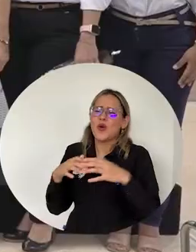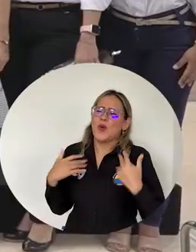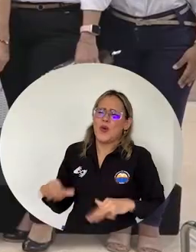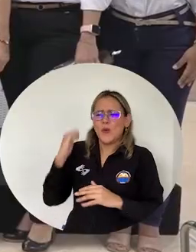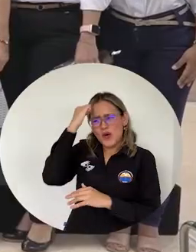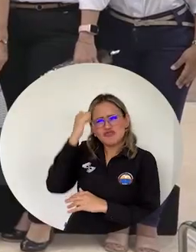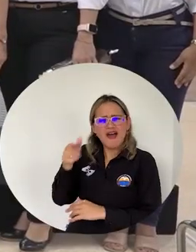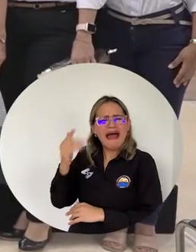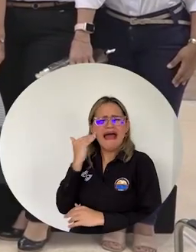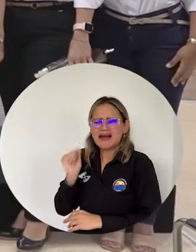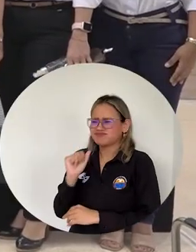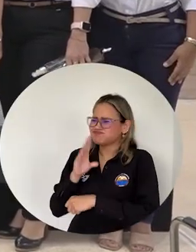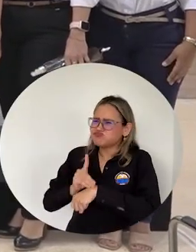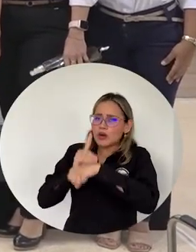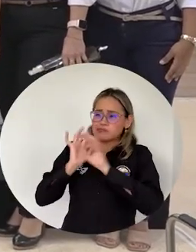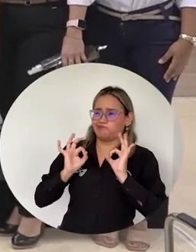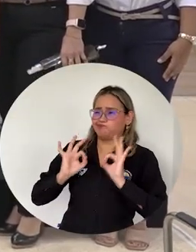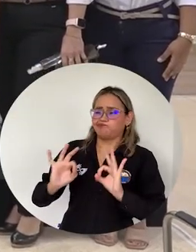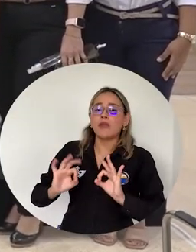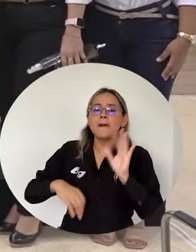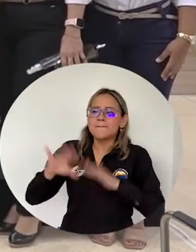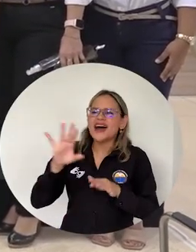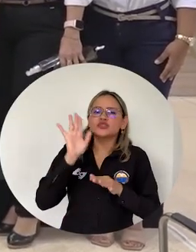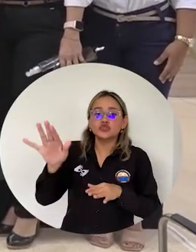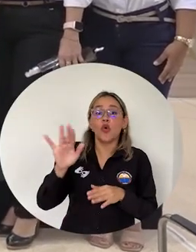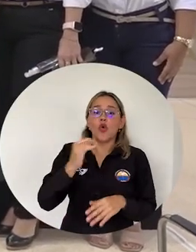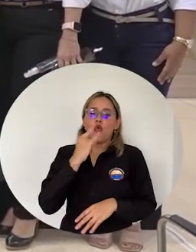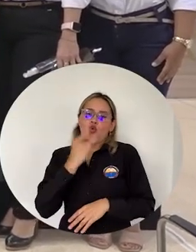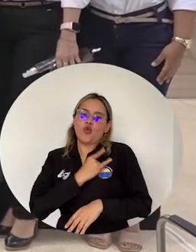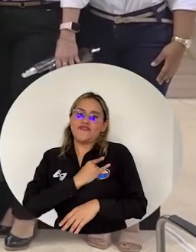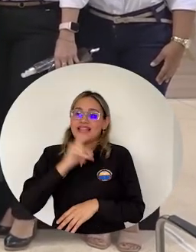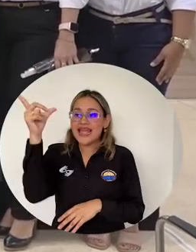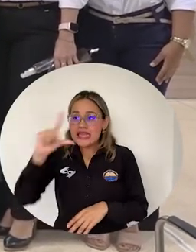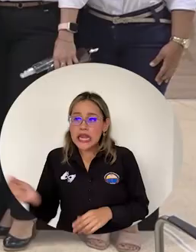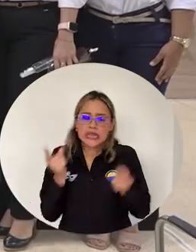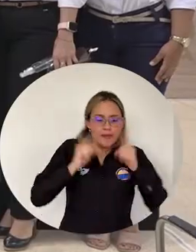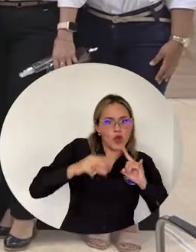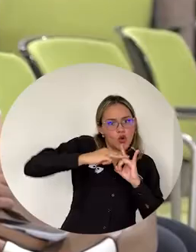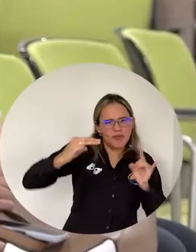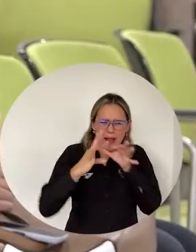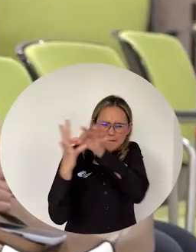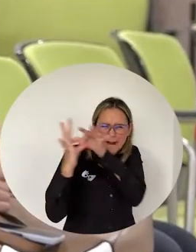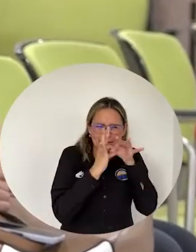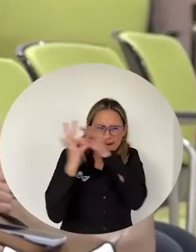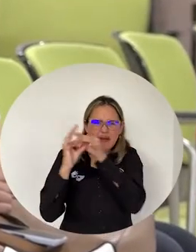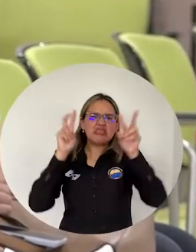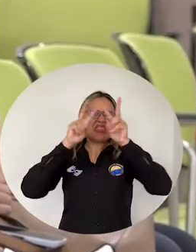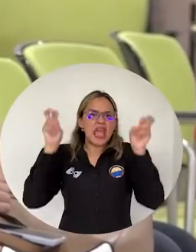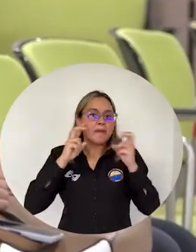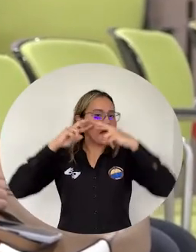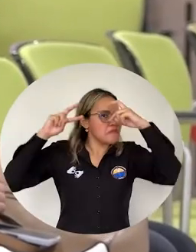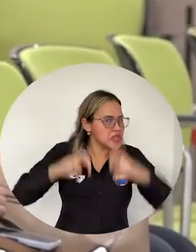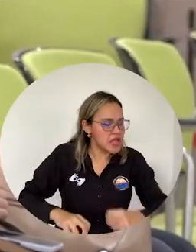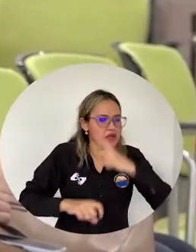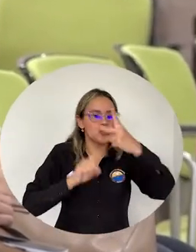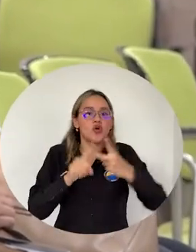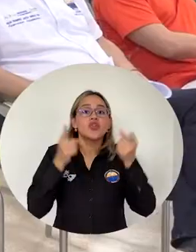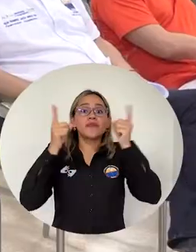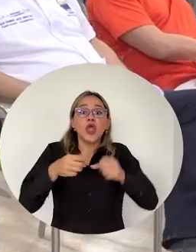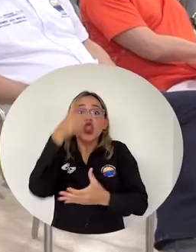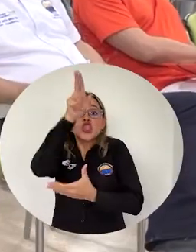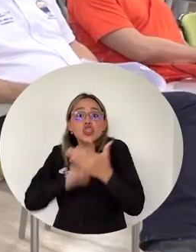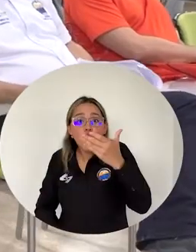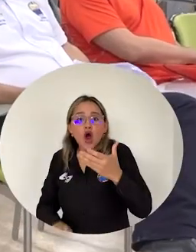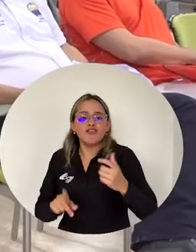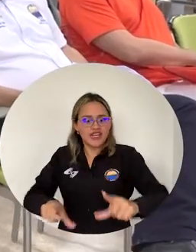Conchieta Por los importantes Lazos que ha establecido Entre la Universidad Italiana Y Uni Magdalena En temas de investigación Doble titulación